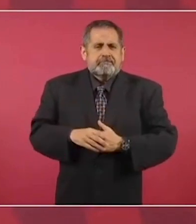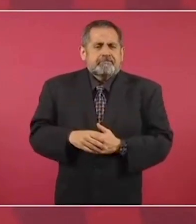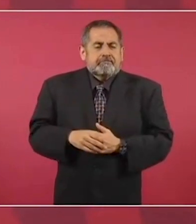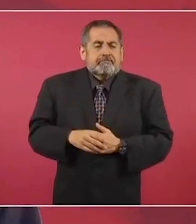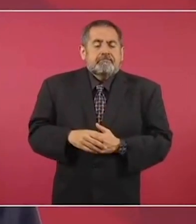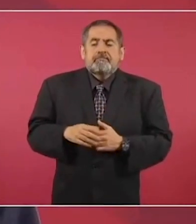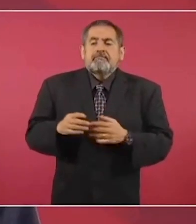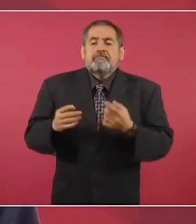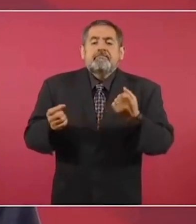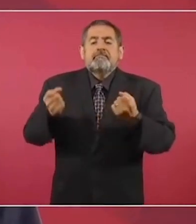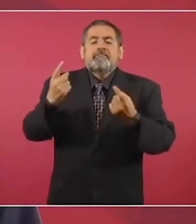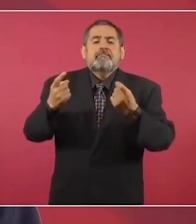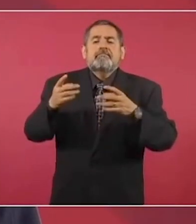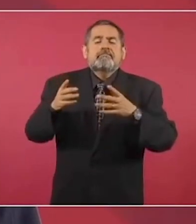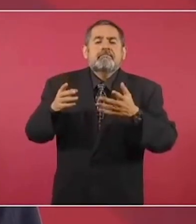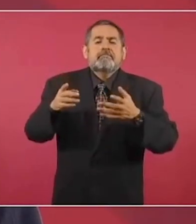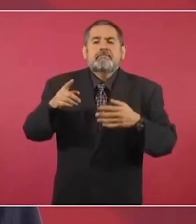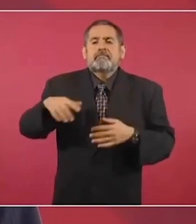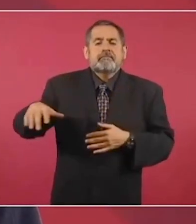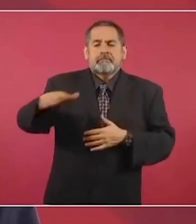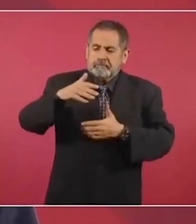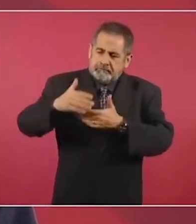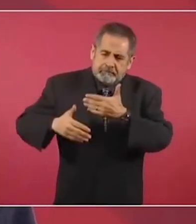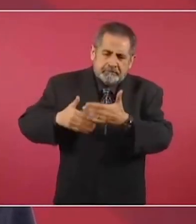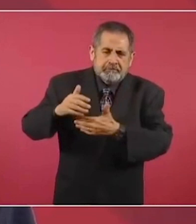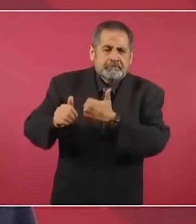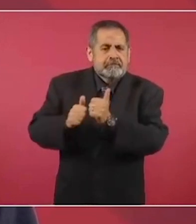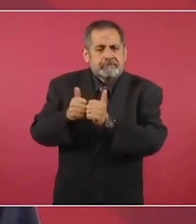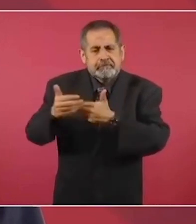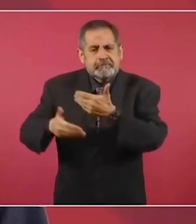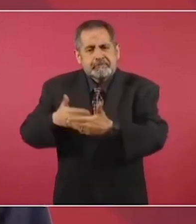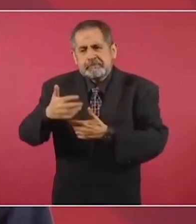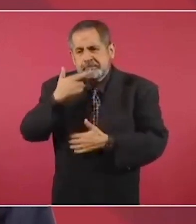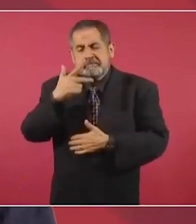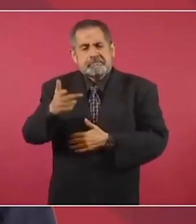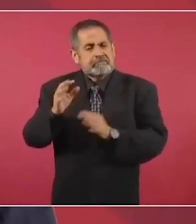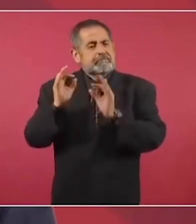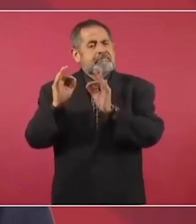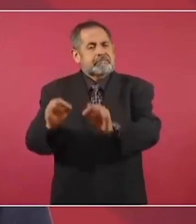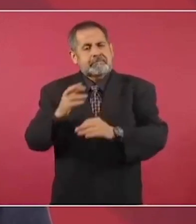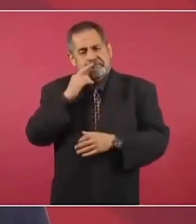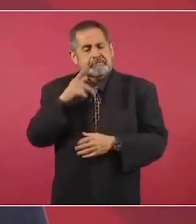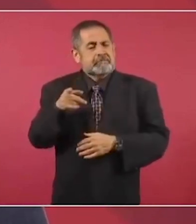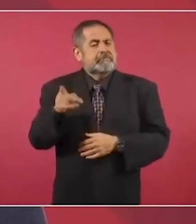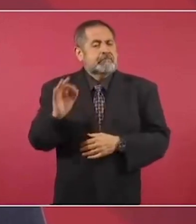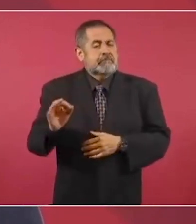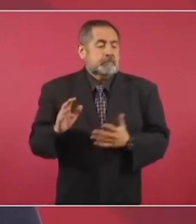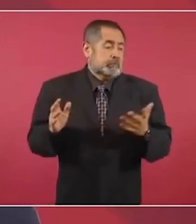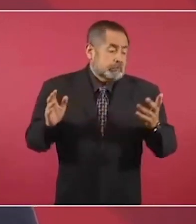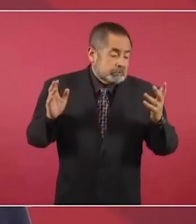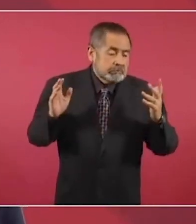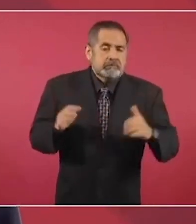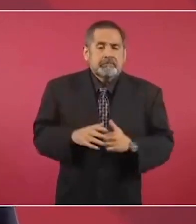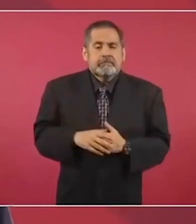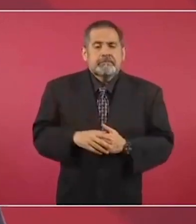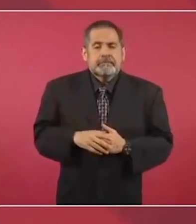casos bastantes avances, en otros sólo